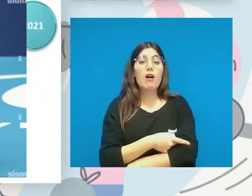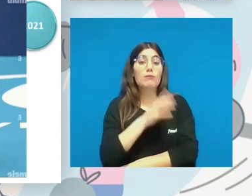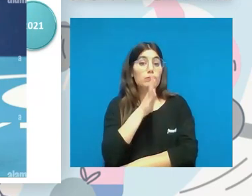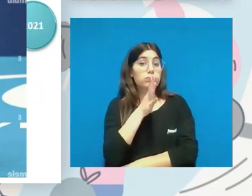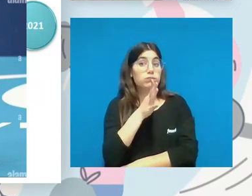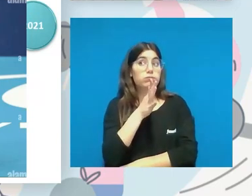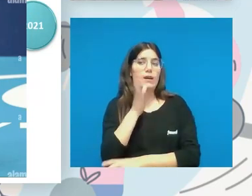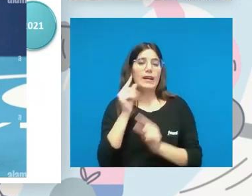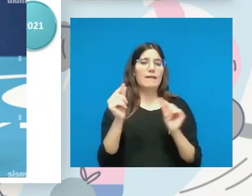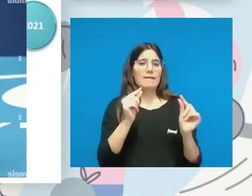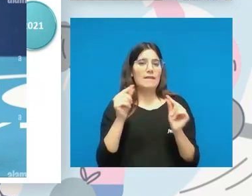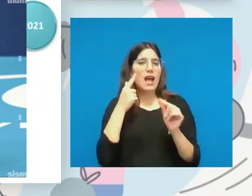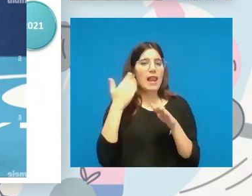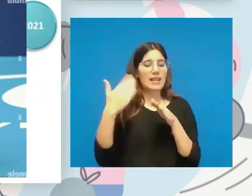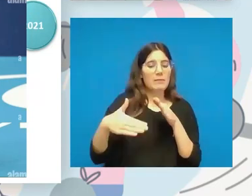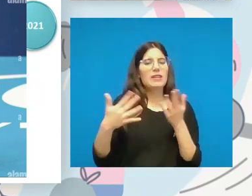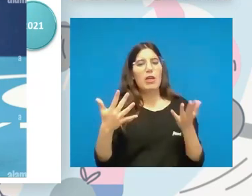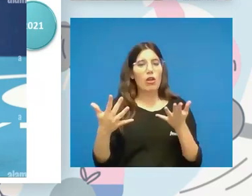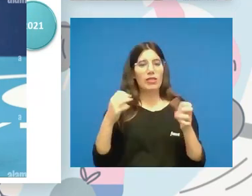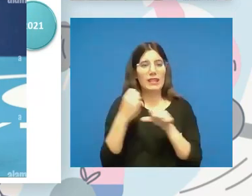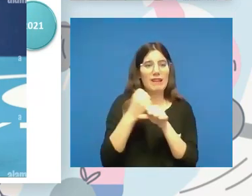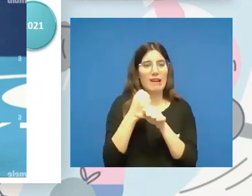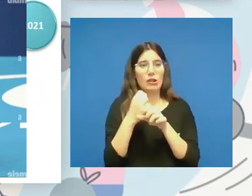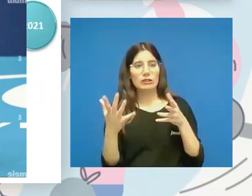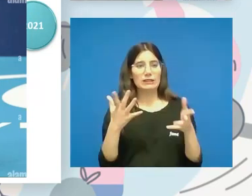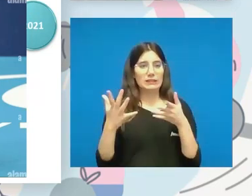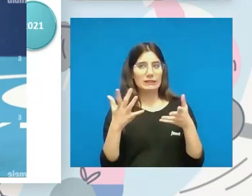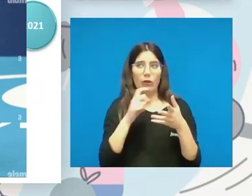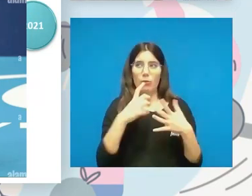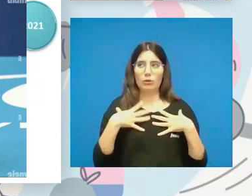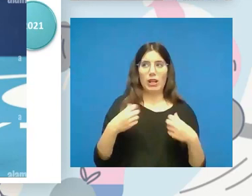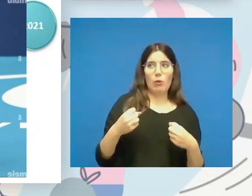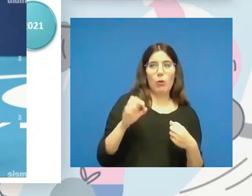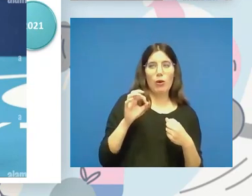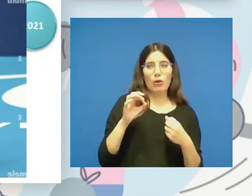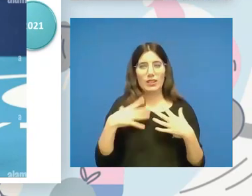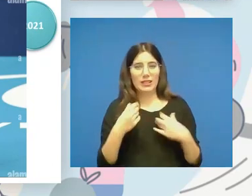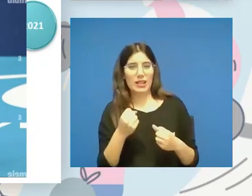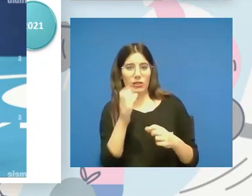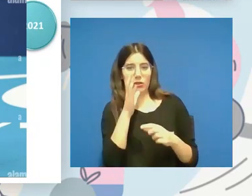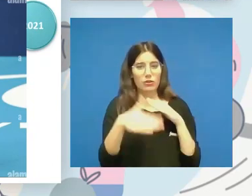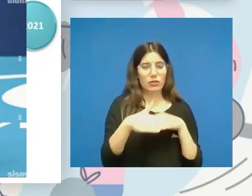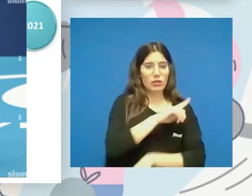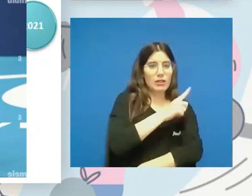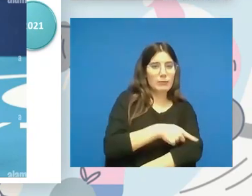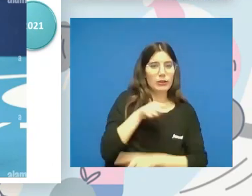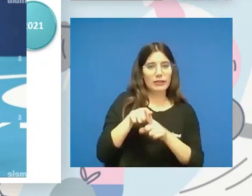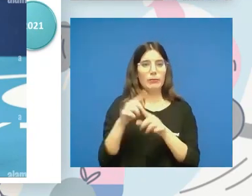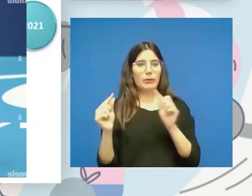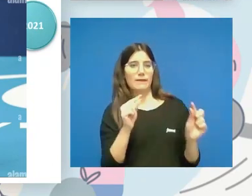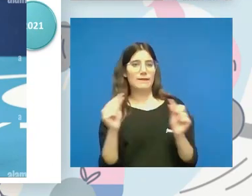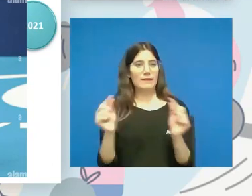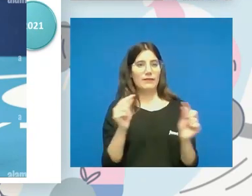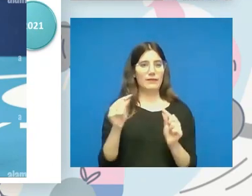hay controversia de dónde están los límites del trabajo en el ámbito aplicado a la salud, sanitario, etc., con fines de actividad física, deportiva,